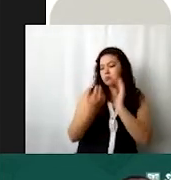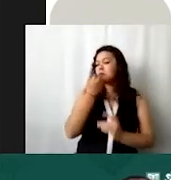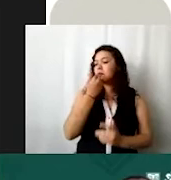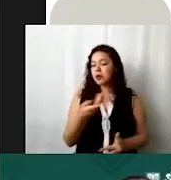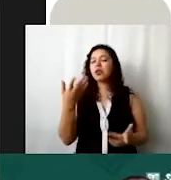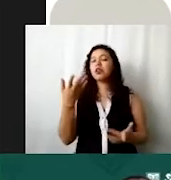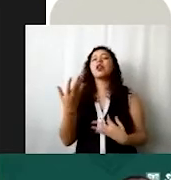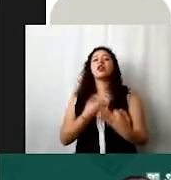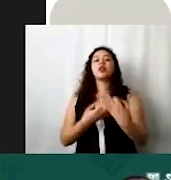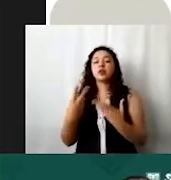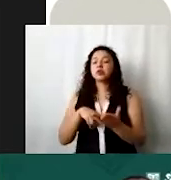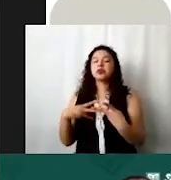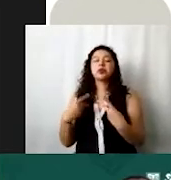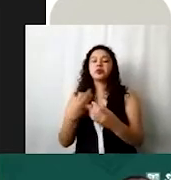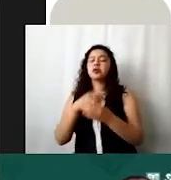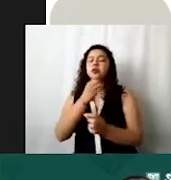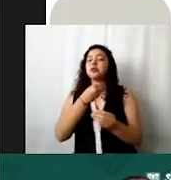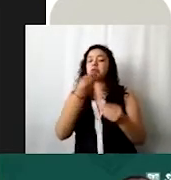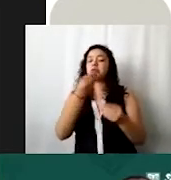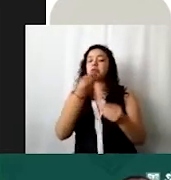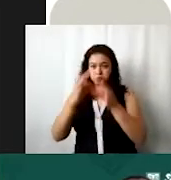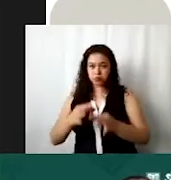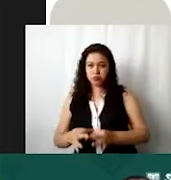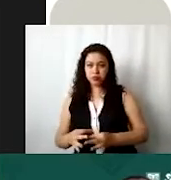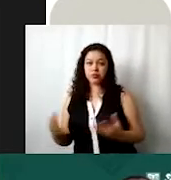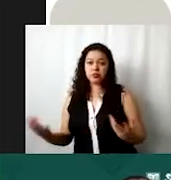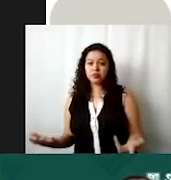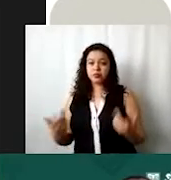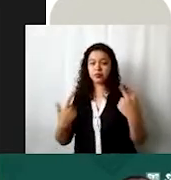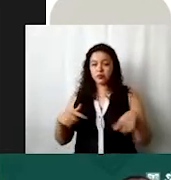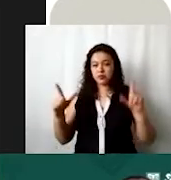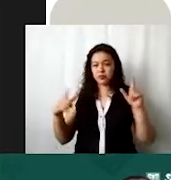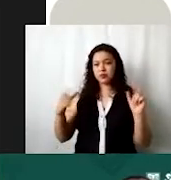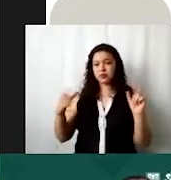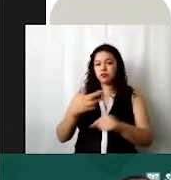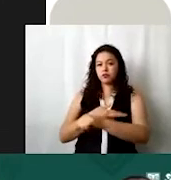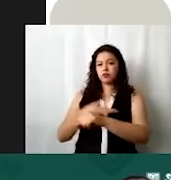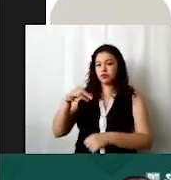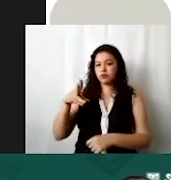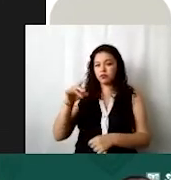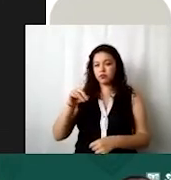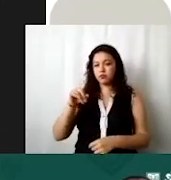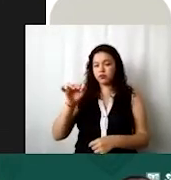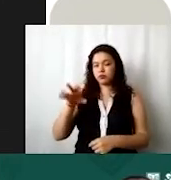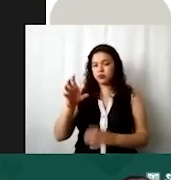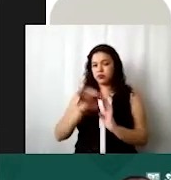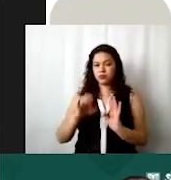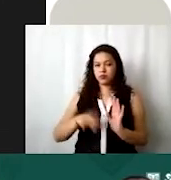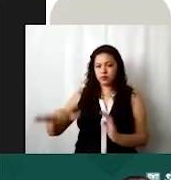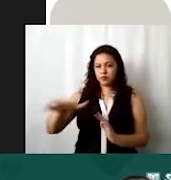en costos y gastos ya asigné todo y aquí ya me va a aparecer por ejemplo todo lo que registró Yasmín ahorita en el ejemplo la población